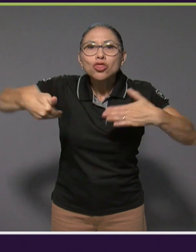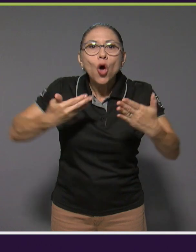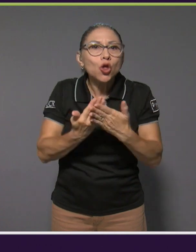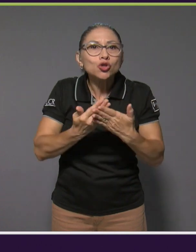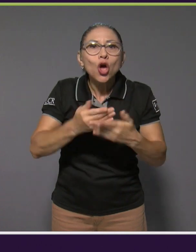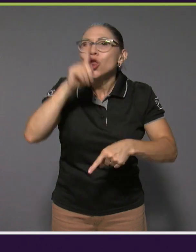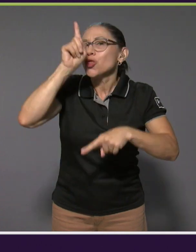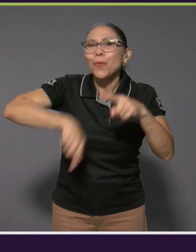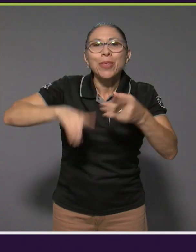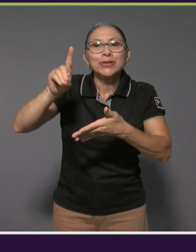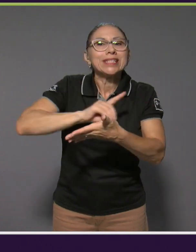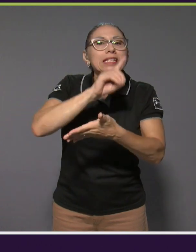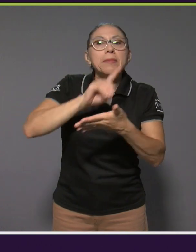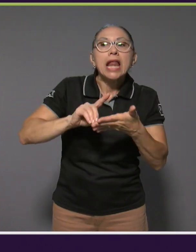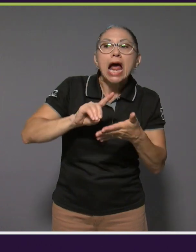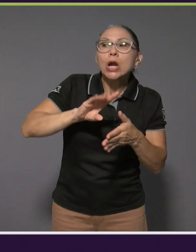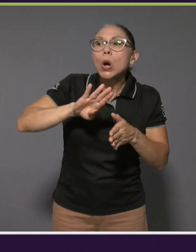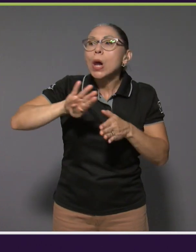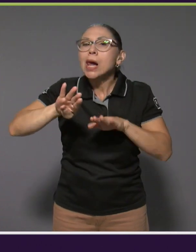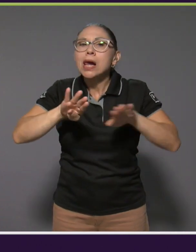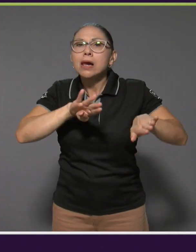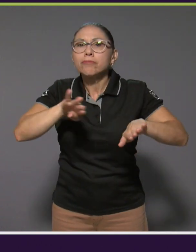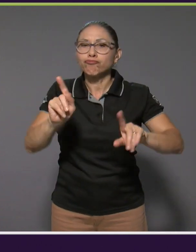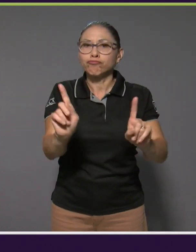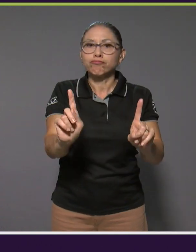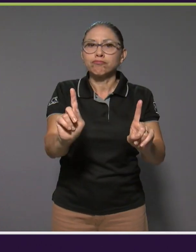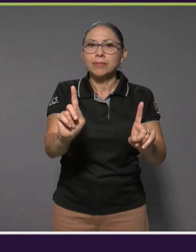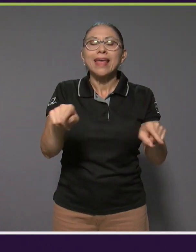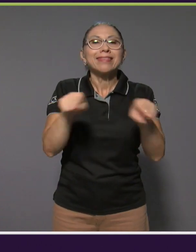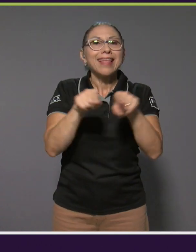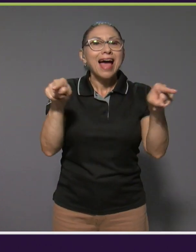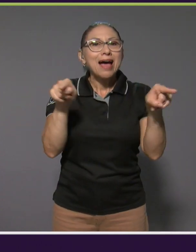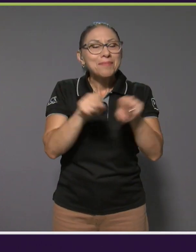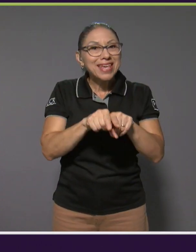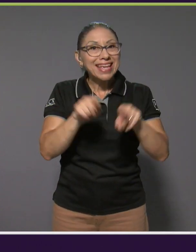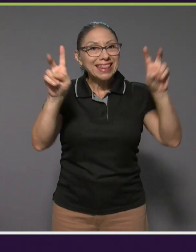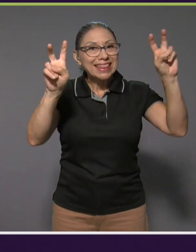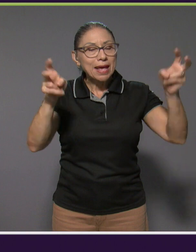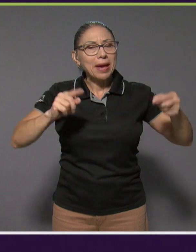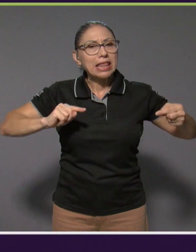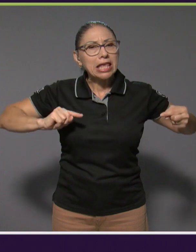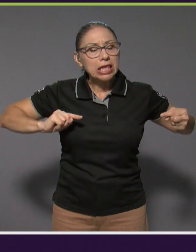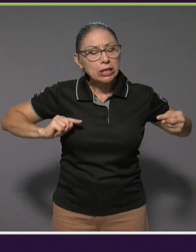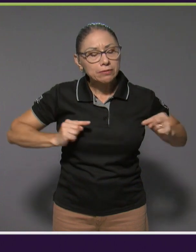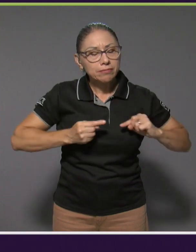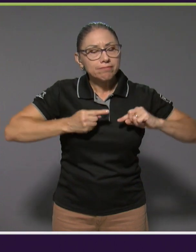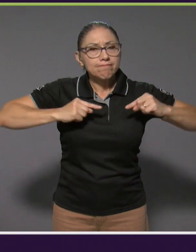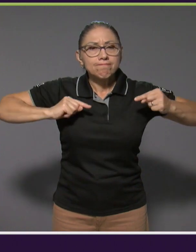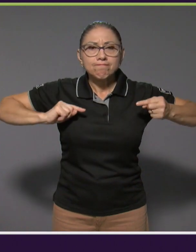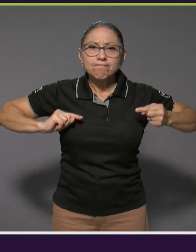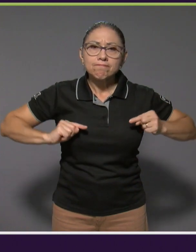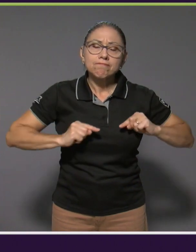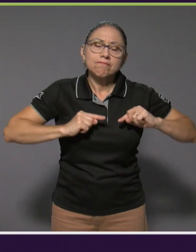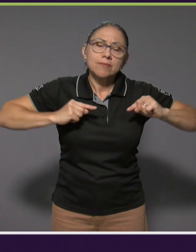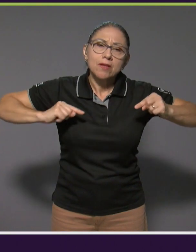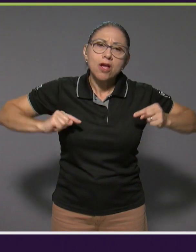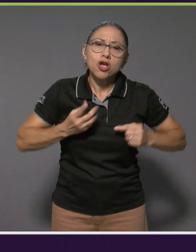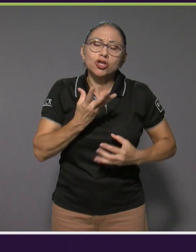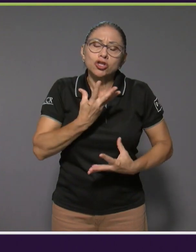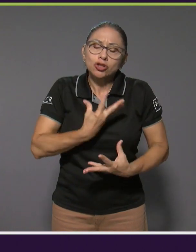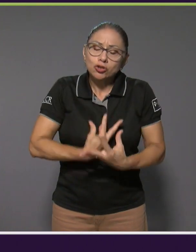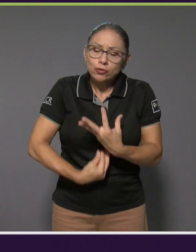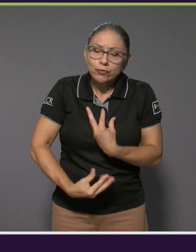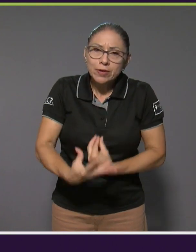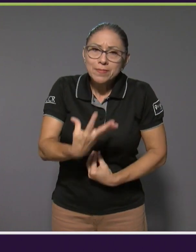pero también dentro del tema de dolor y de sufrimiento dentro de una familia, pues no vamos a